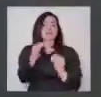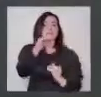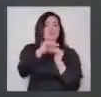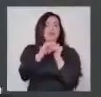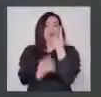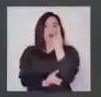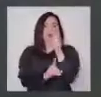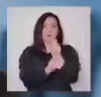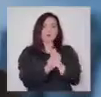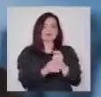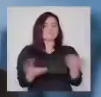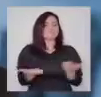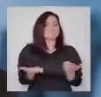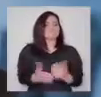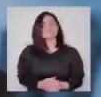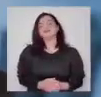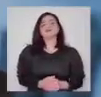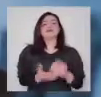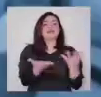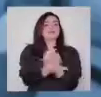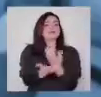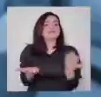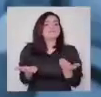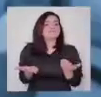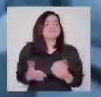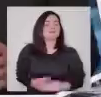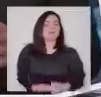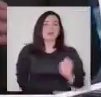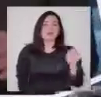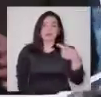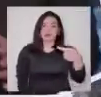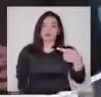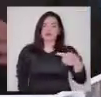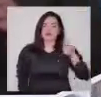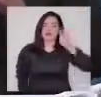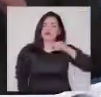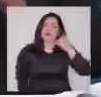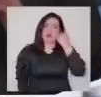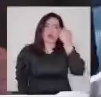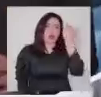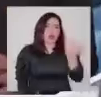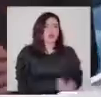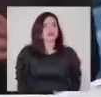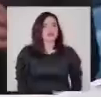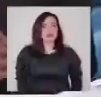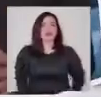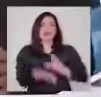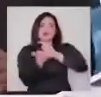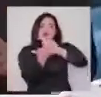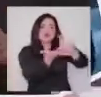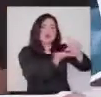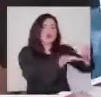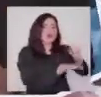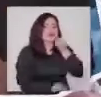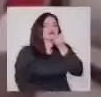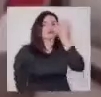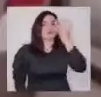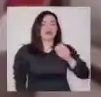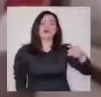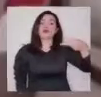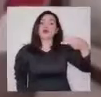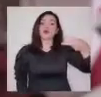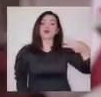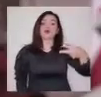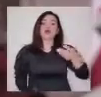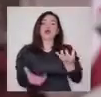como máximo mensual. ¿Qué lograríamos con eso? Primero, pararíamos la sinvergüenzura de estos sueldos de alta gama.